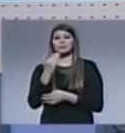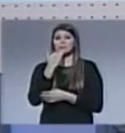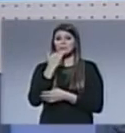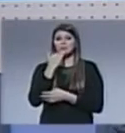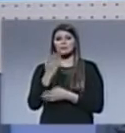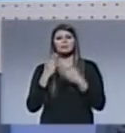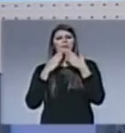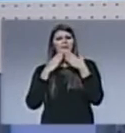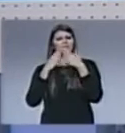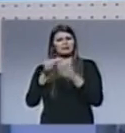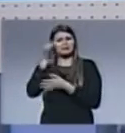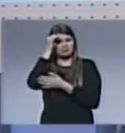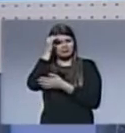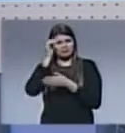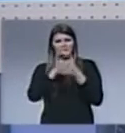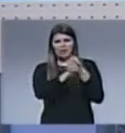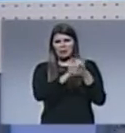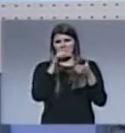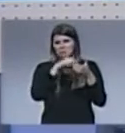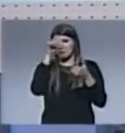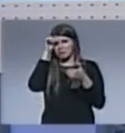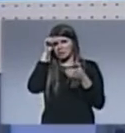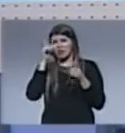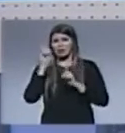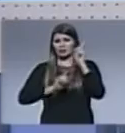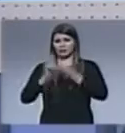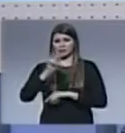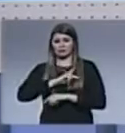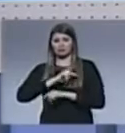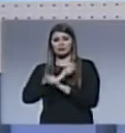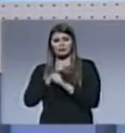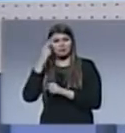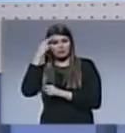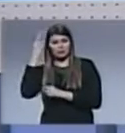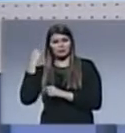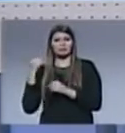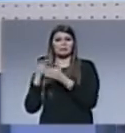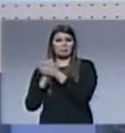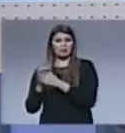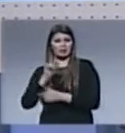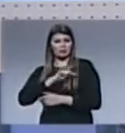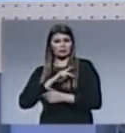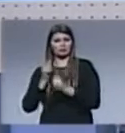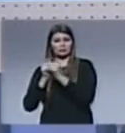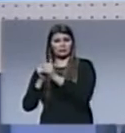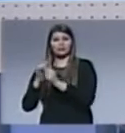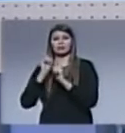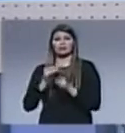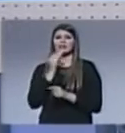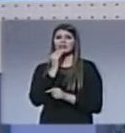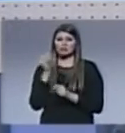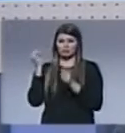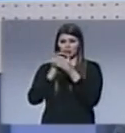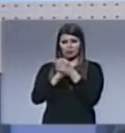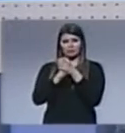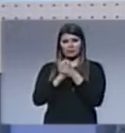saber realmente qué significa esa palabra. Algunos lo podemos experimentar a diario con algunas personas cercanas, con el propio Jesús que le tenemos como